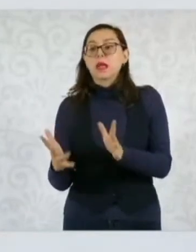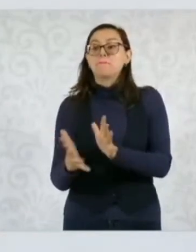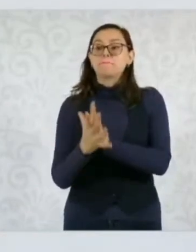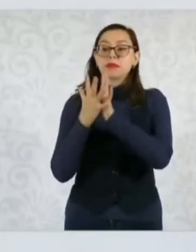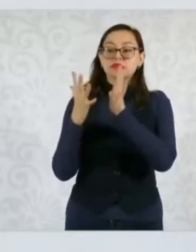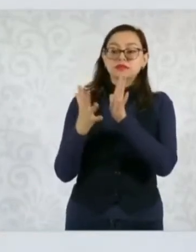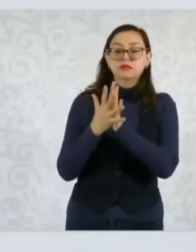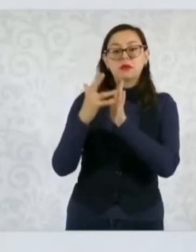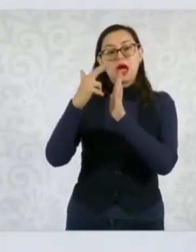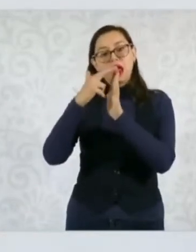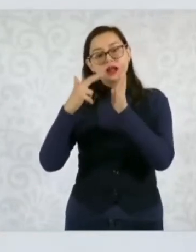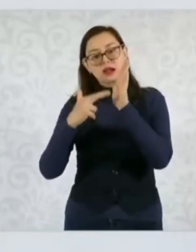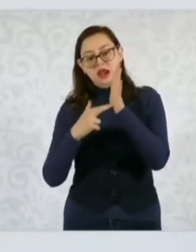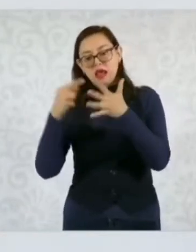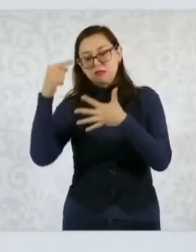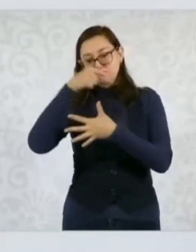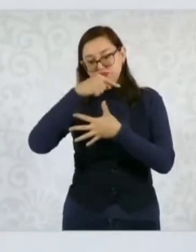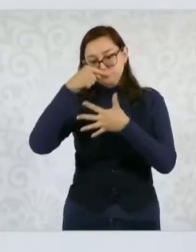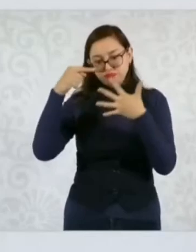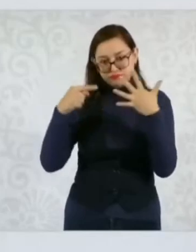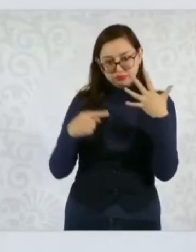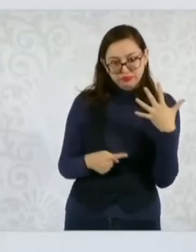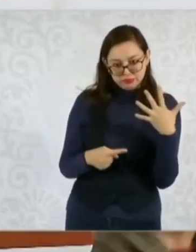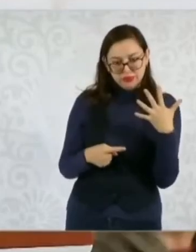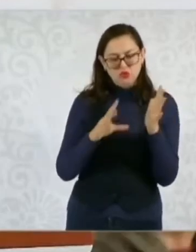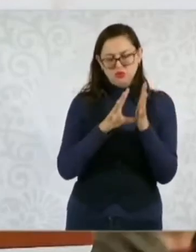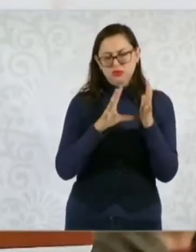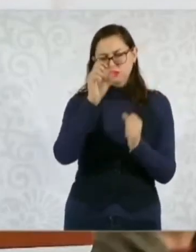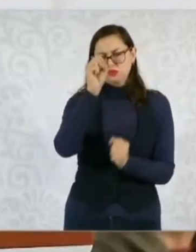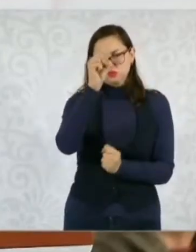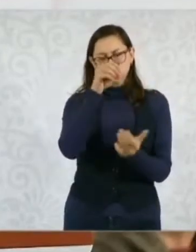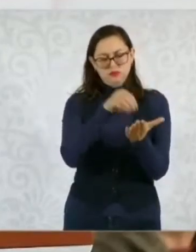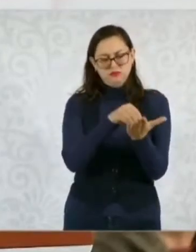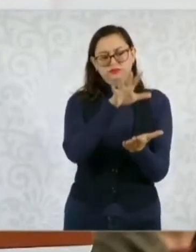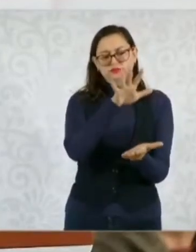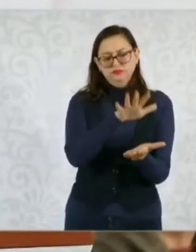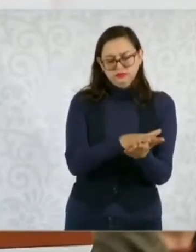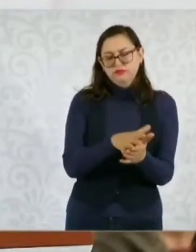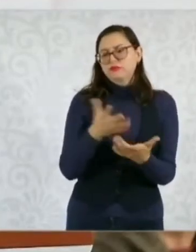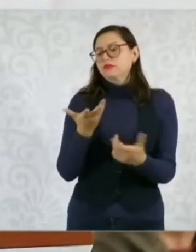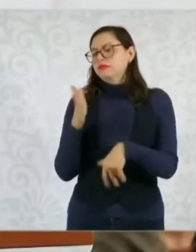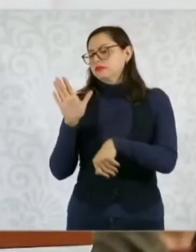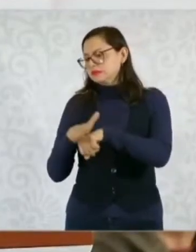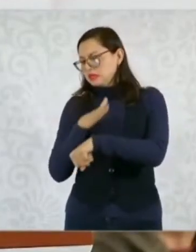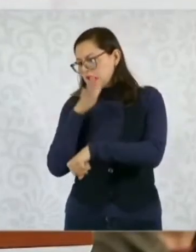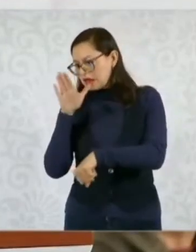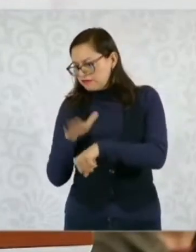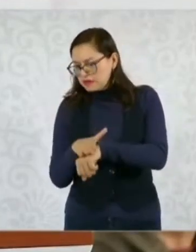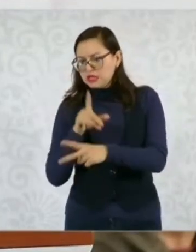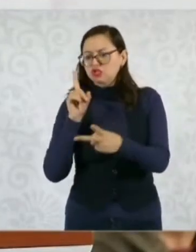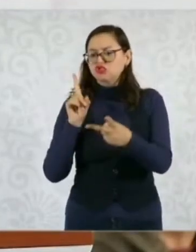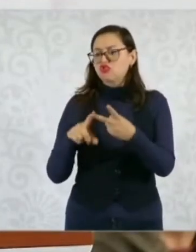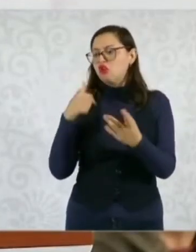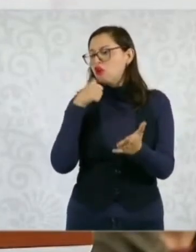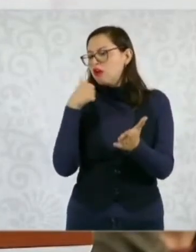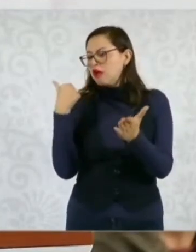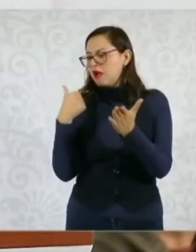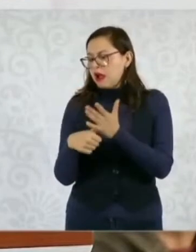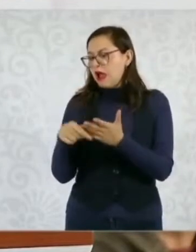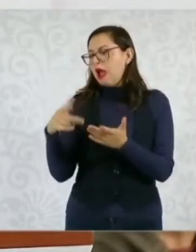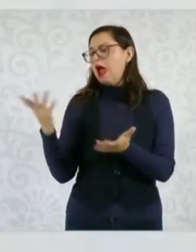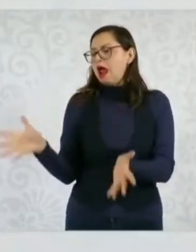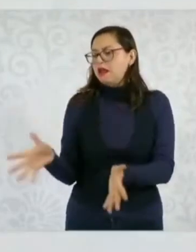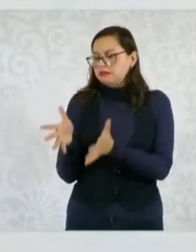acuerdo a lo que dice la Constitución. Recuerden que ahí se habla de promedios, de cartas de recomendación, de un